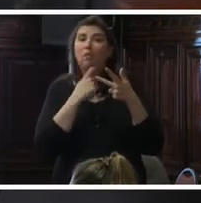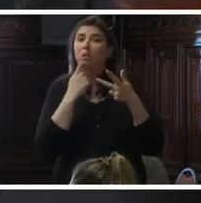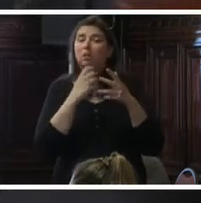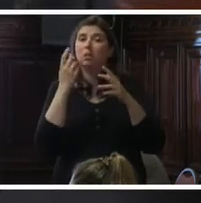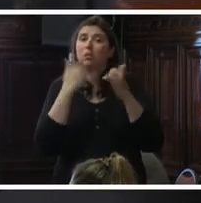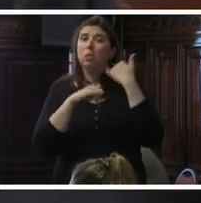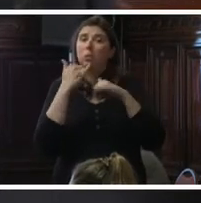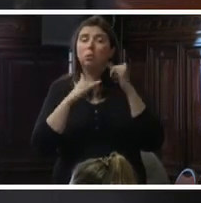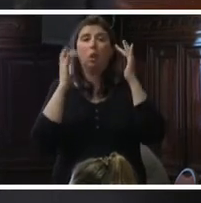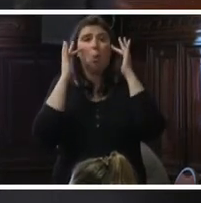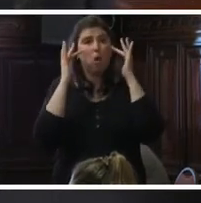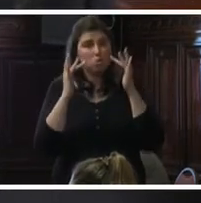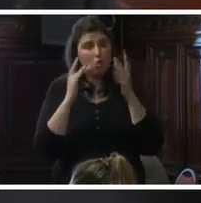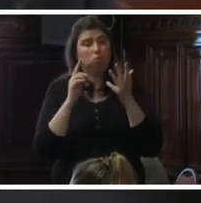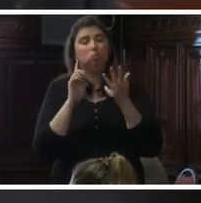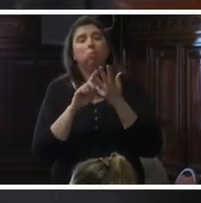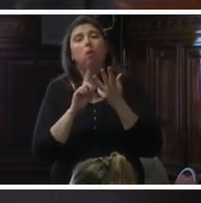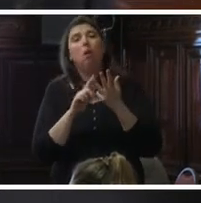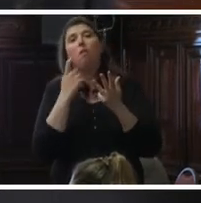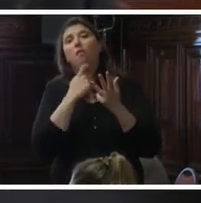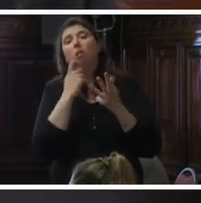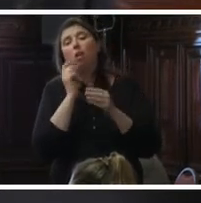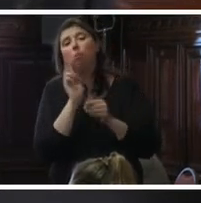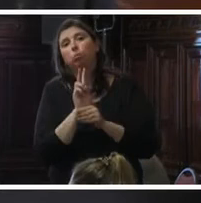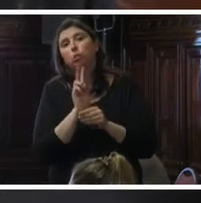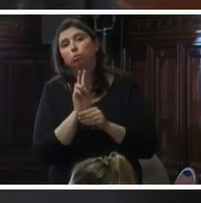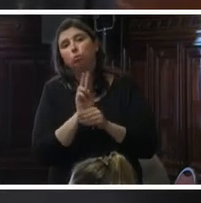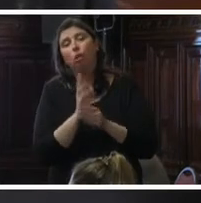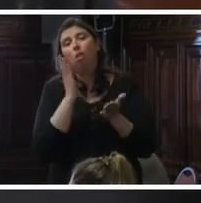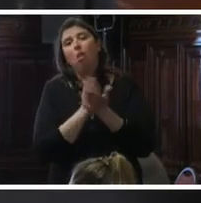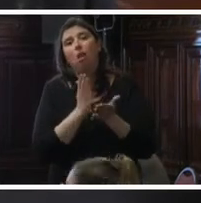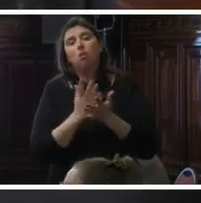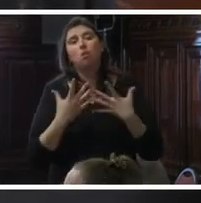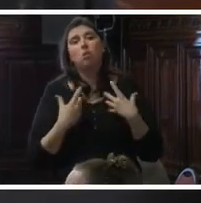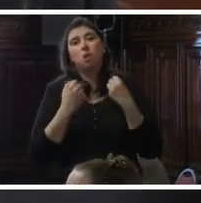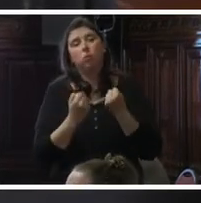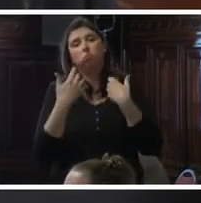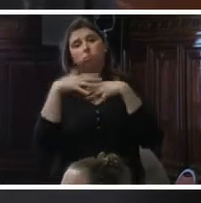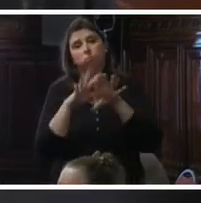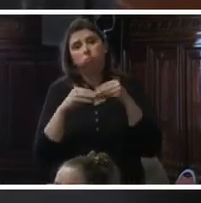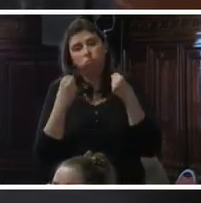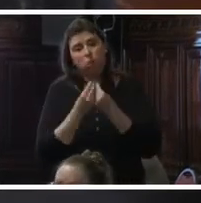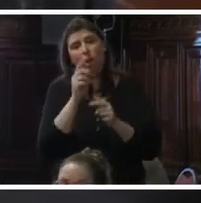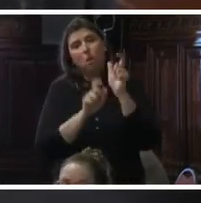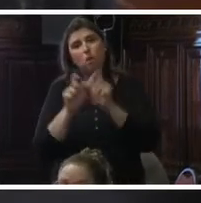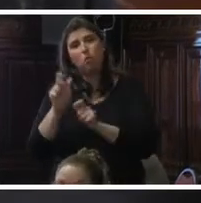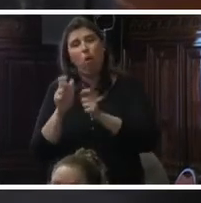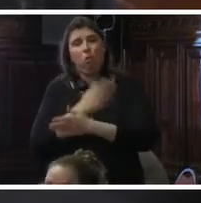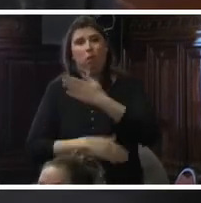adecuada. Y cuarto, falta de protección adecuada de los derechos de la salud integral a las personas con discapacidad.